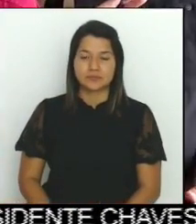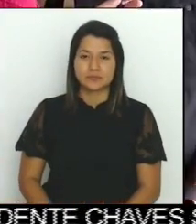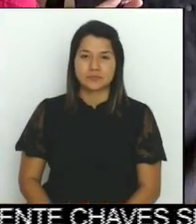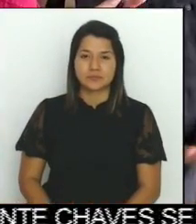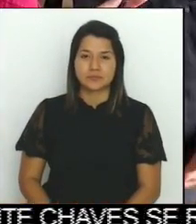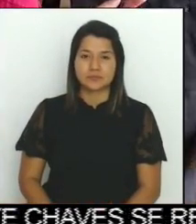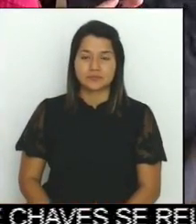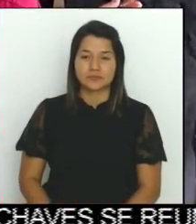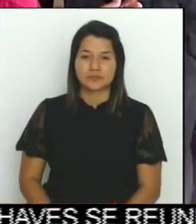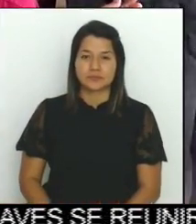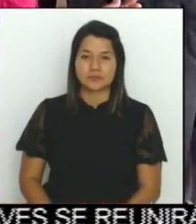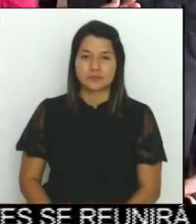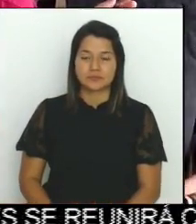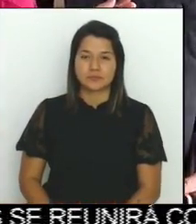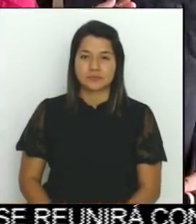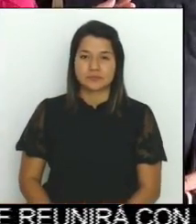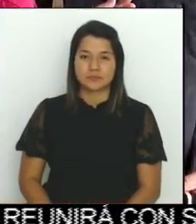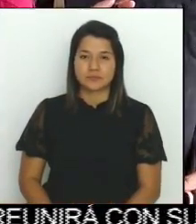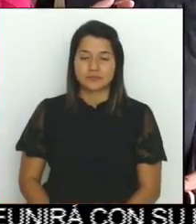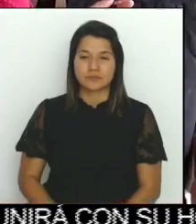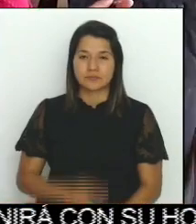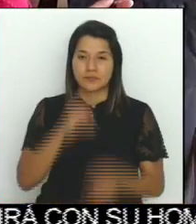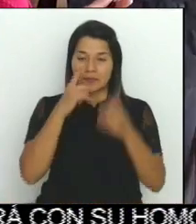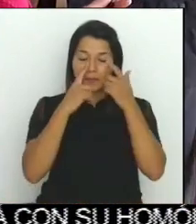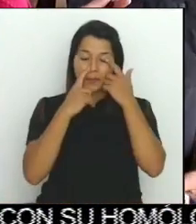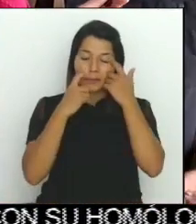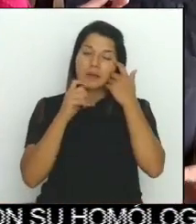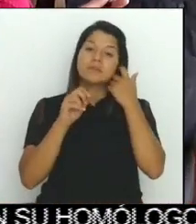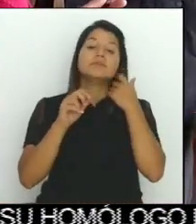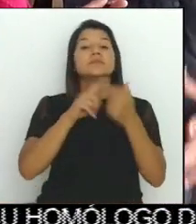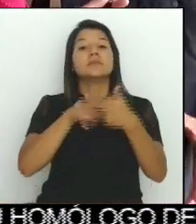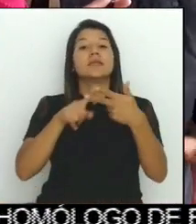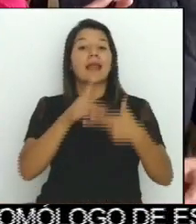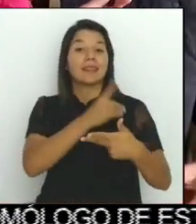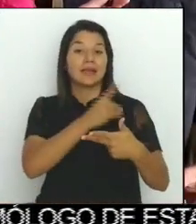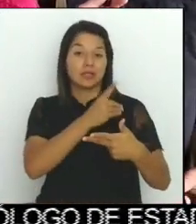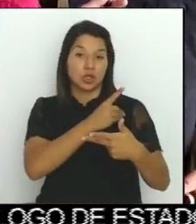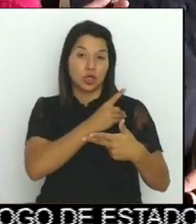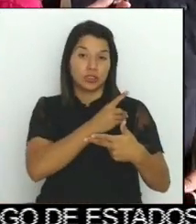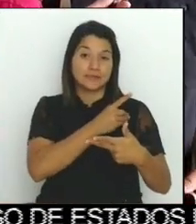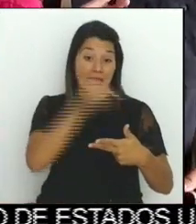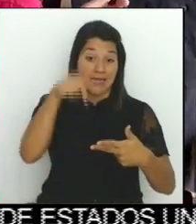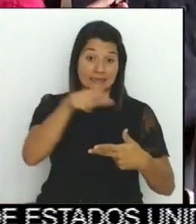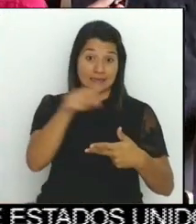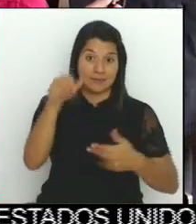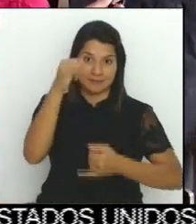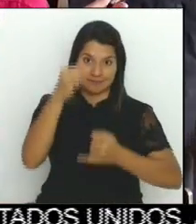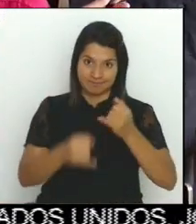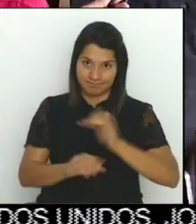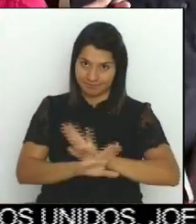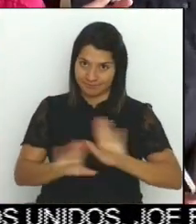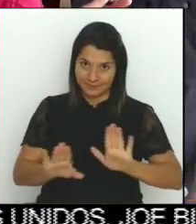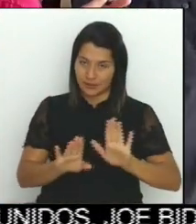Tres directores nacionales que finalizan labores este mes, estamos a la espera de que